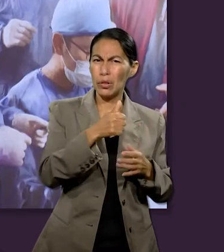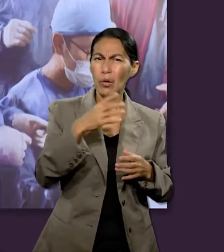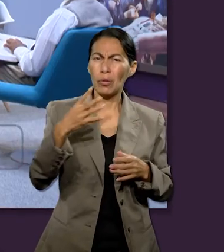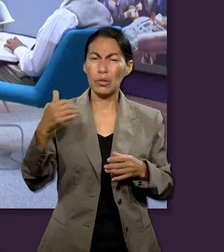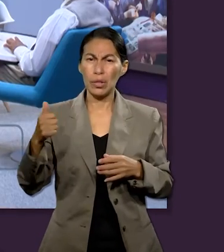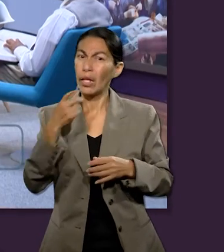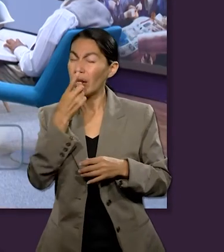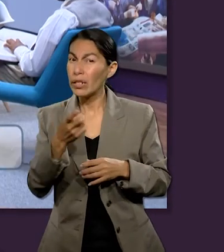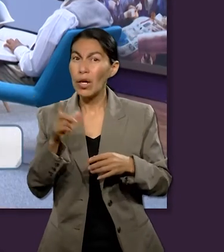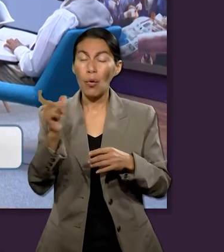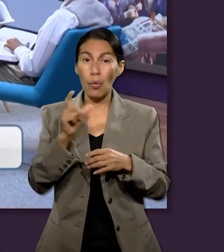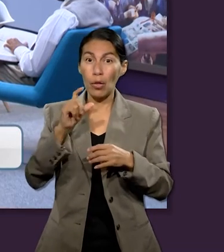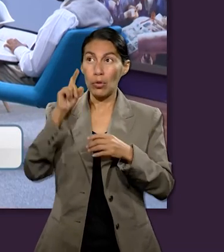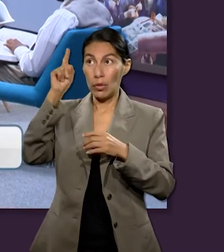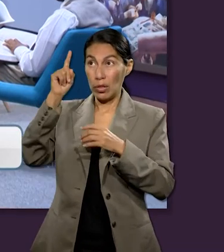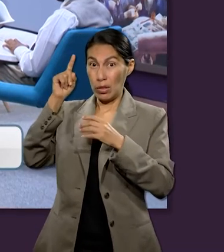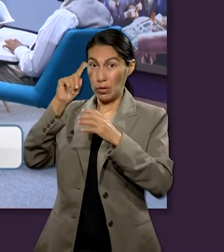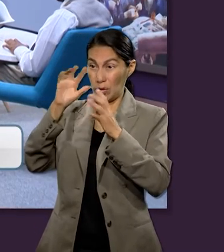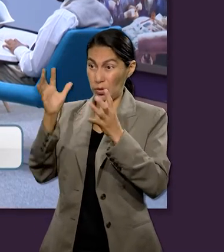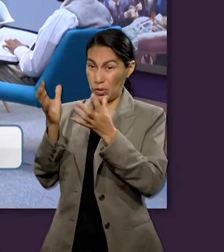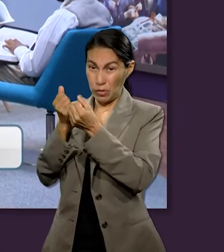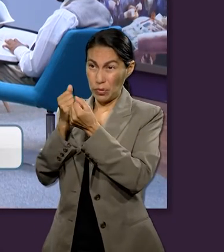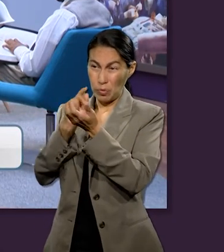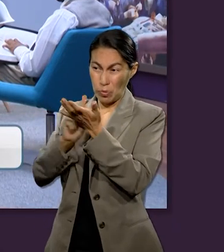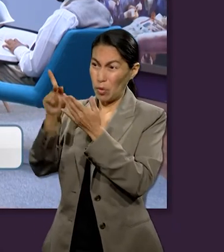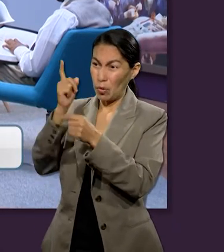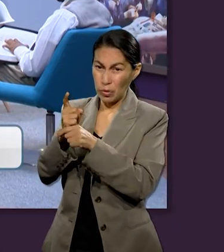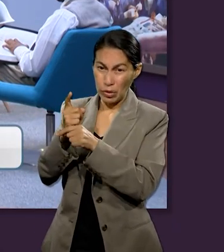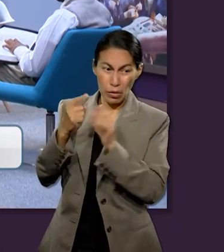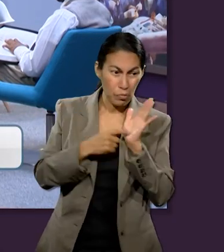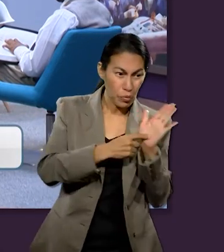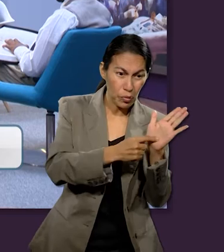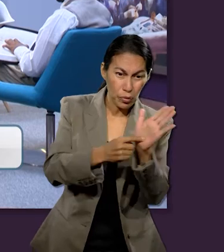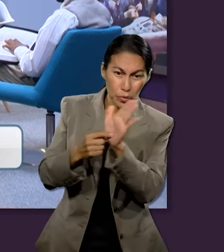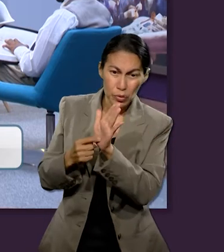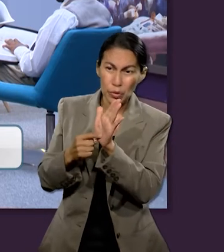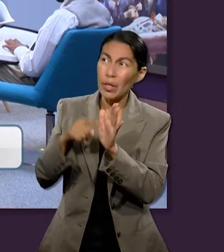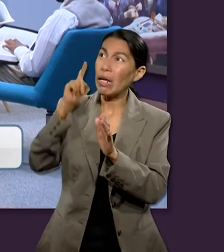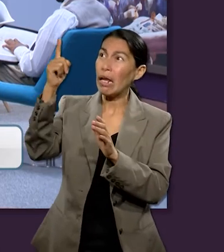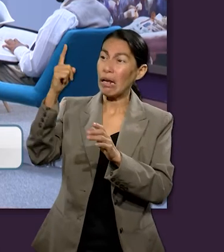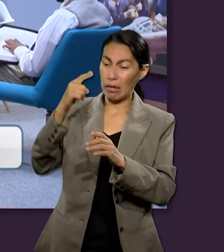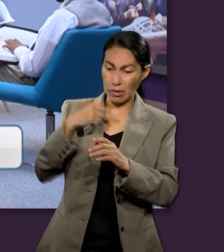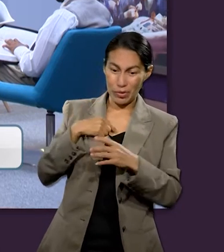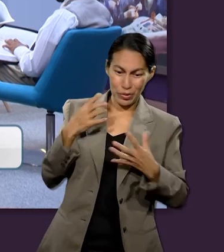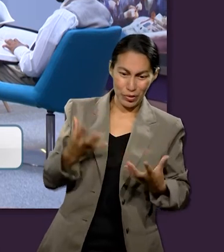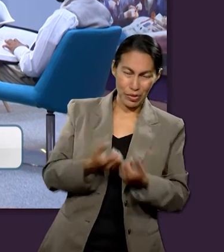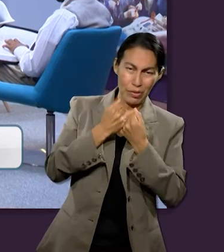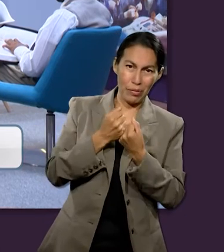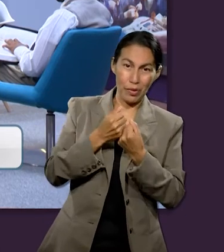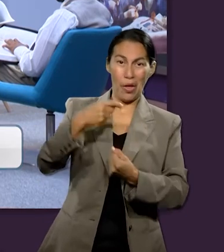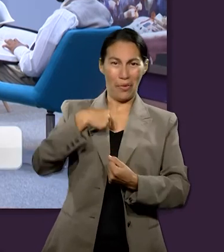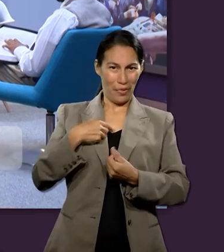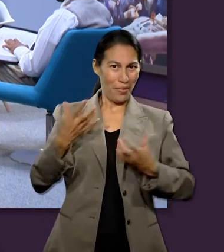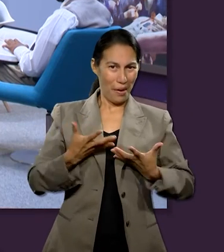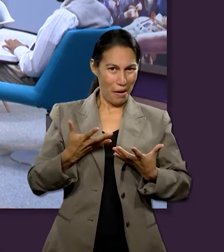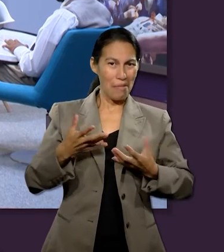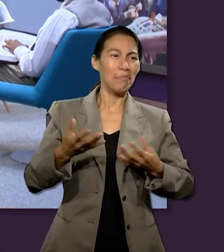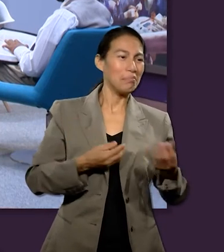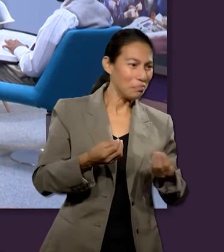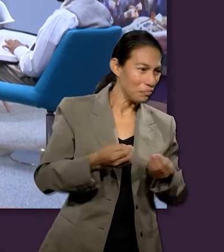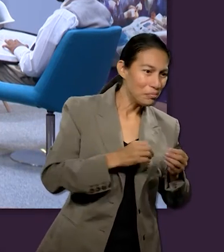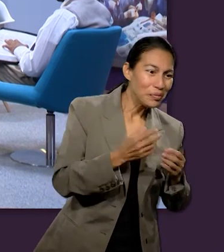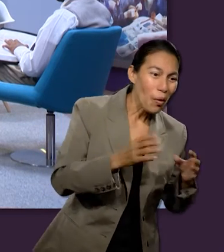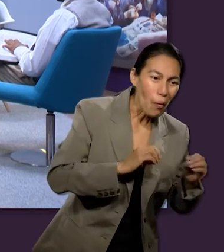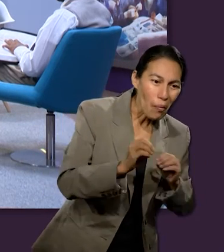al 6. Pero cuando se manifestó la bondad de Dios nuestro Salvador y su amor para con la humanidad, nos salvó,